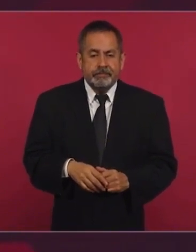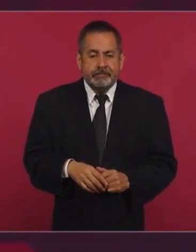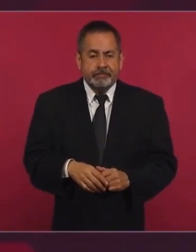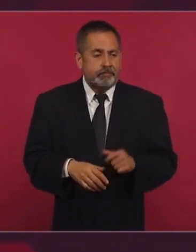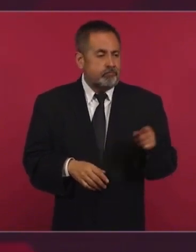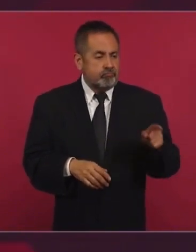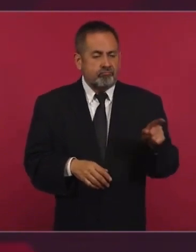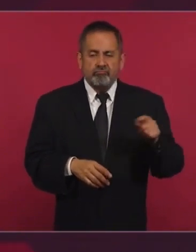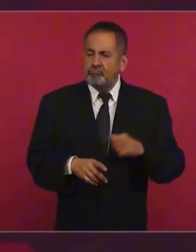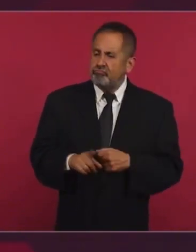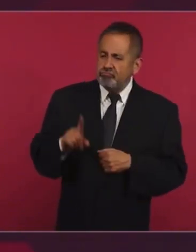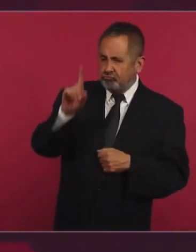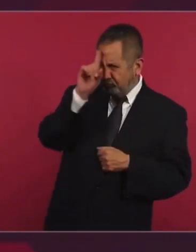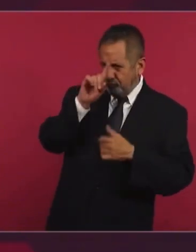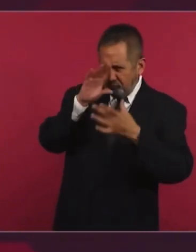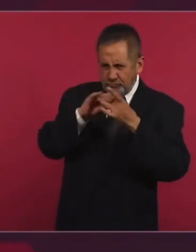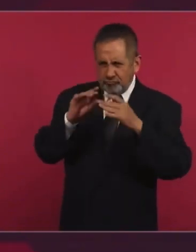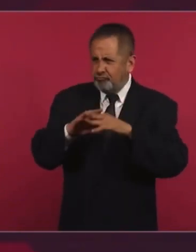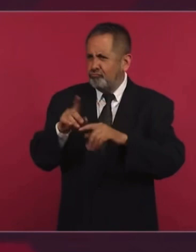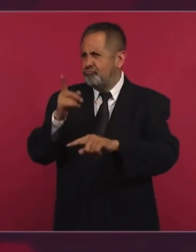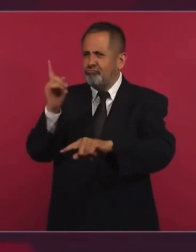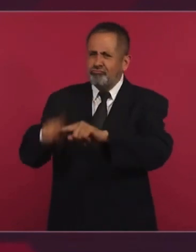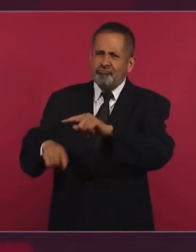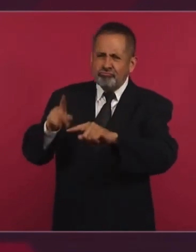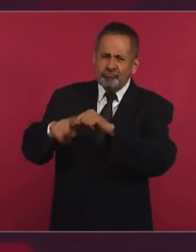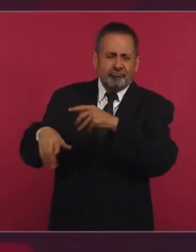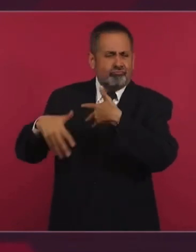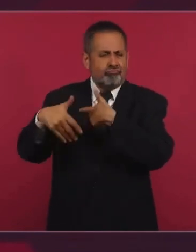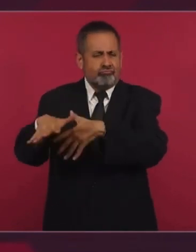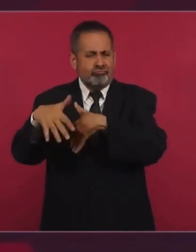recomendando que nos desalojaran